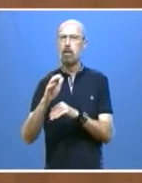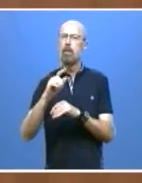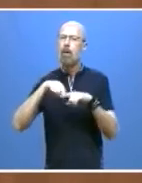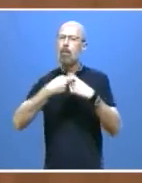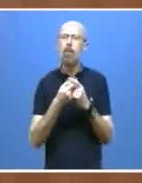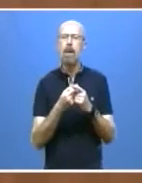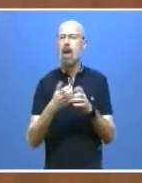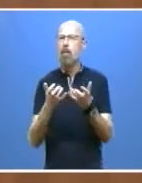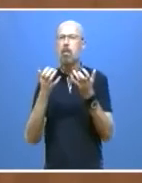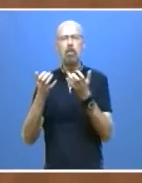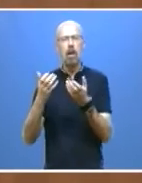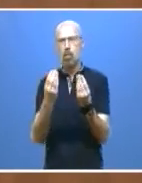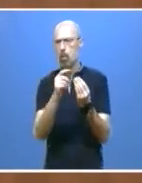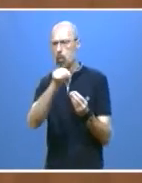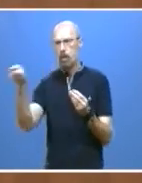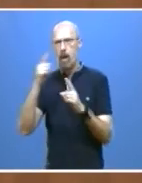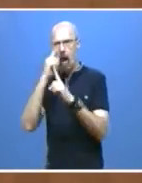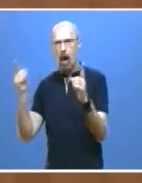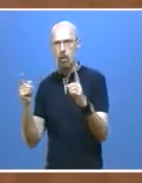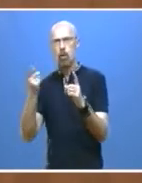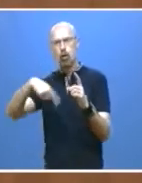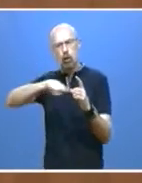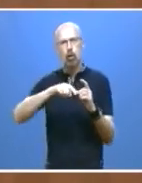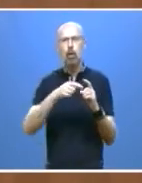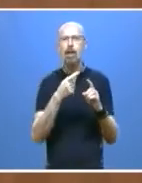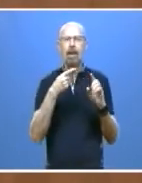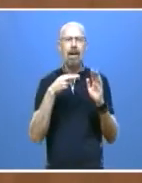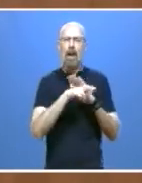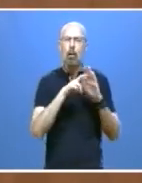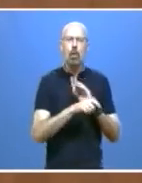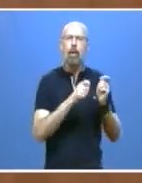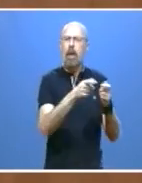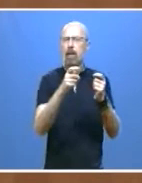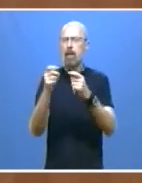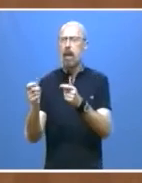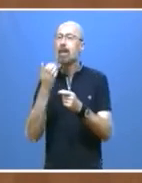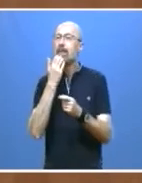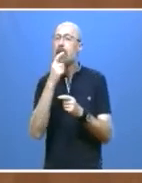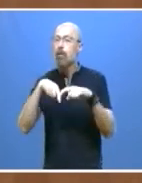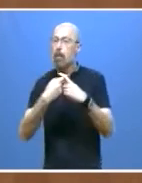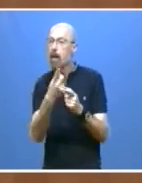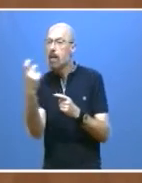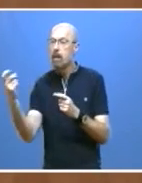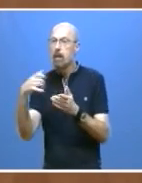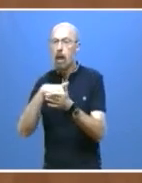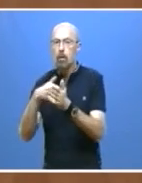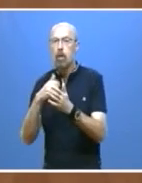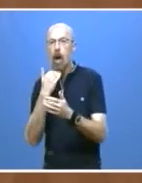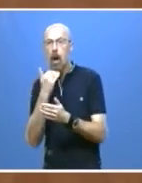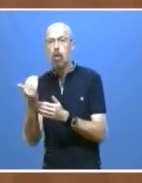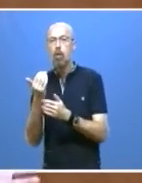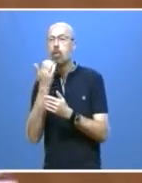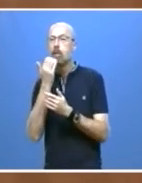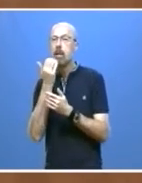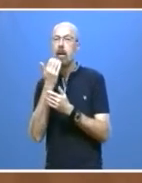seguiremos estando ahí cubriendo las necesidades de aquellas familias más vulnerables que no estén cubiertas por el ingreso mínimo